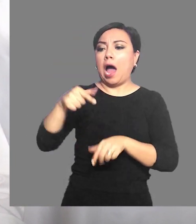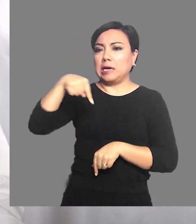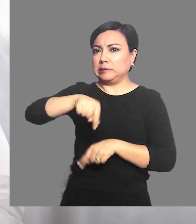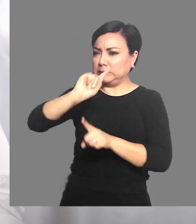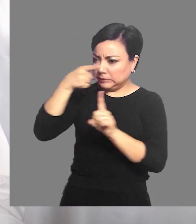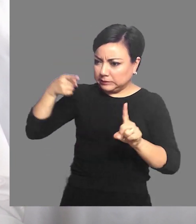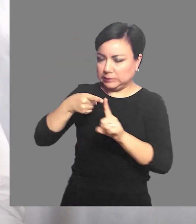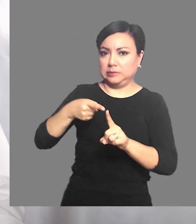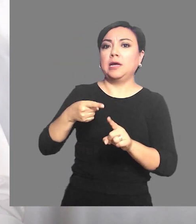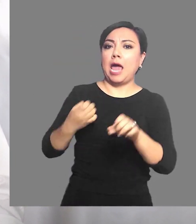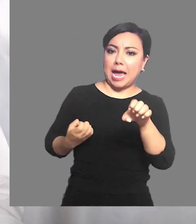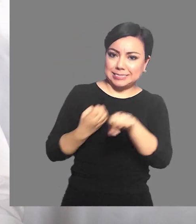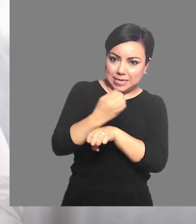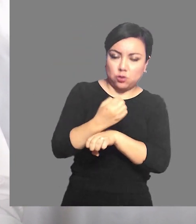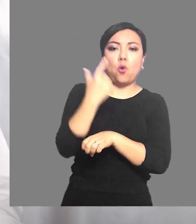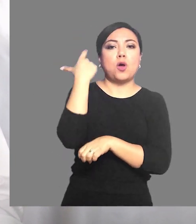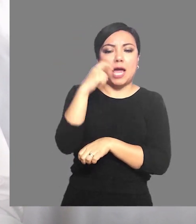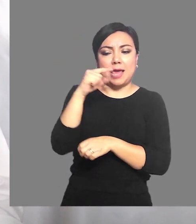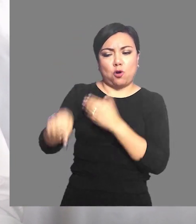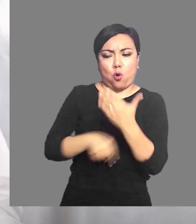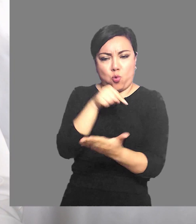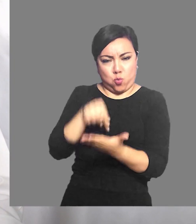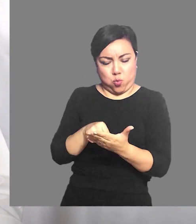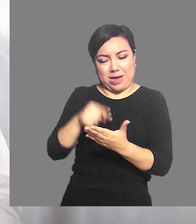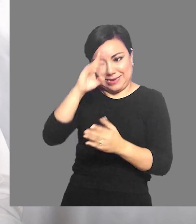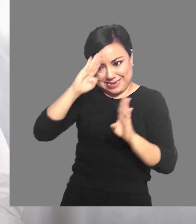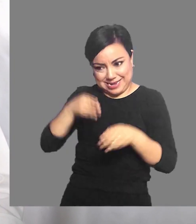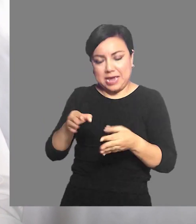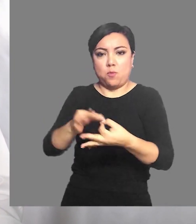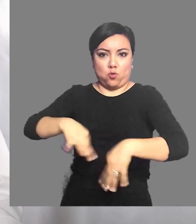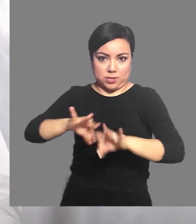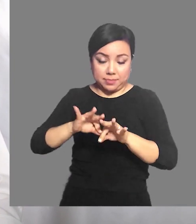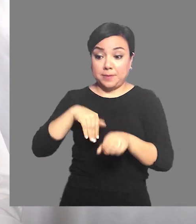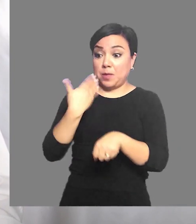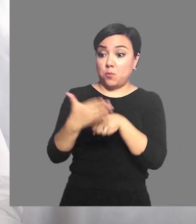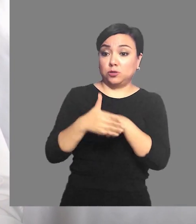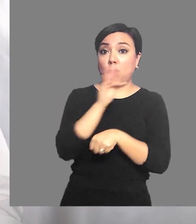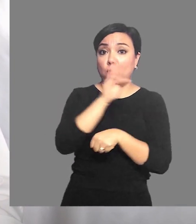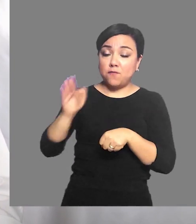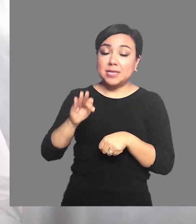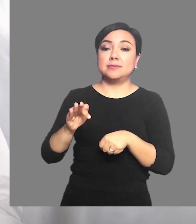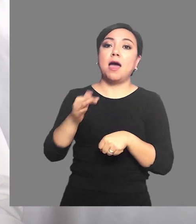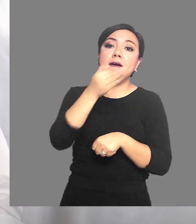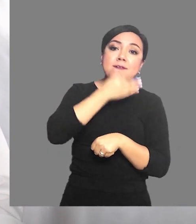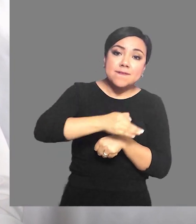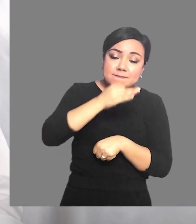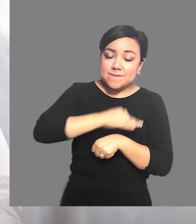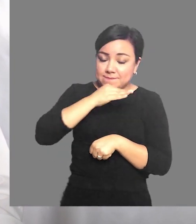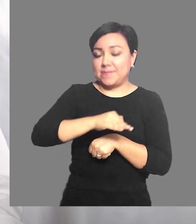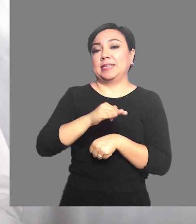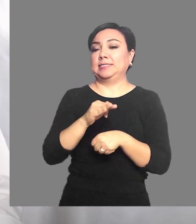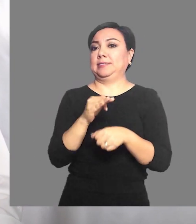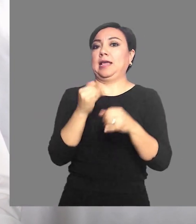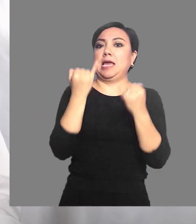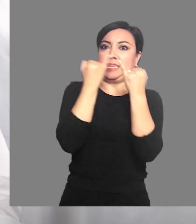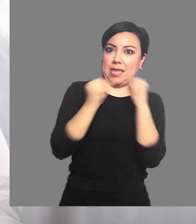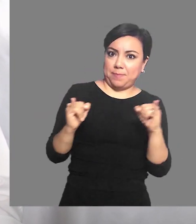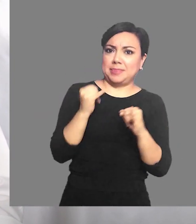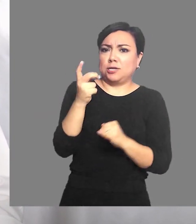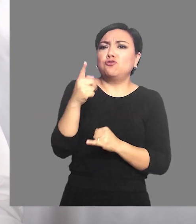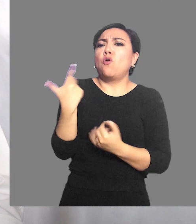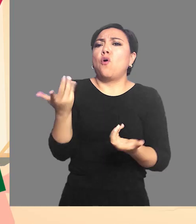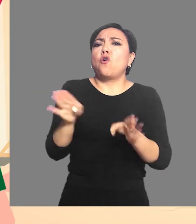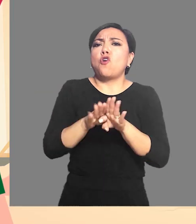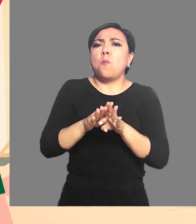Es una cuestión de Querétaro y los queretanos. Vienen las fiestas patrias. Es una oportunidad para celebrar a México salvando